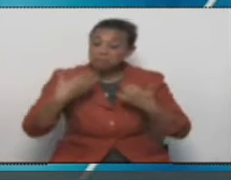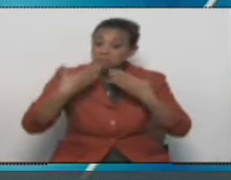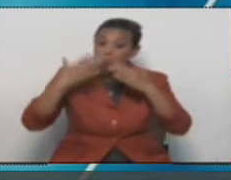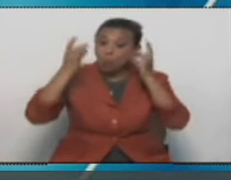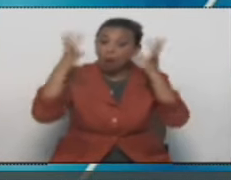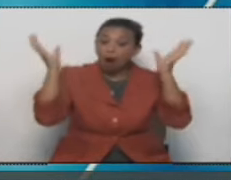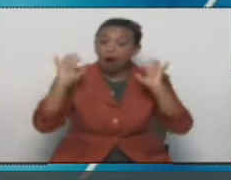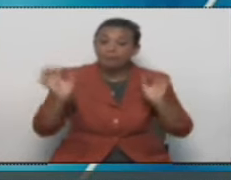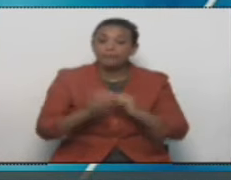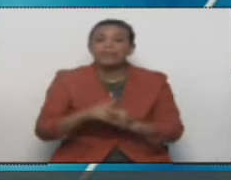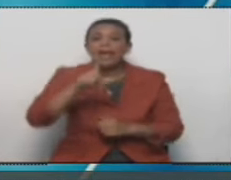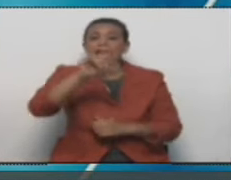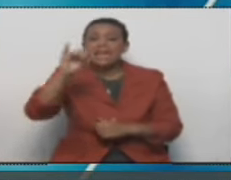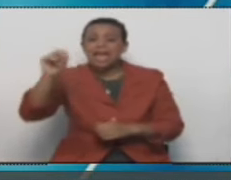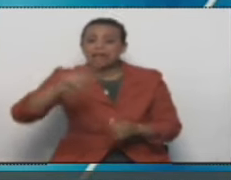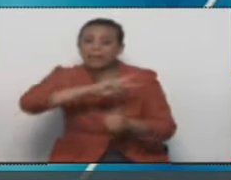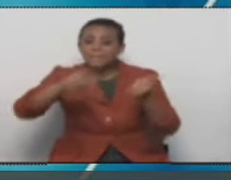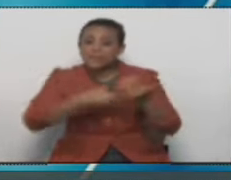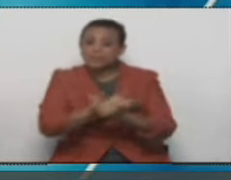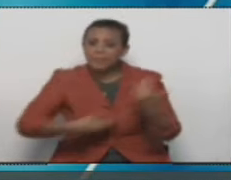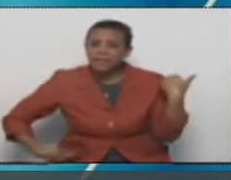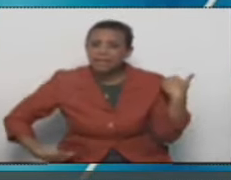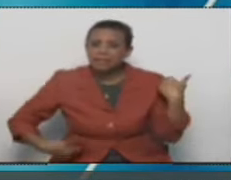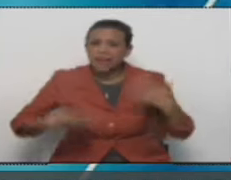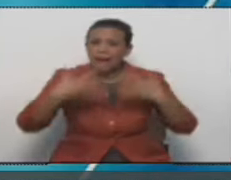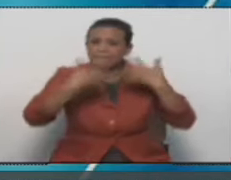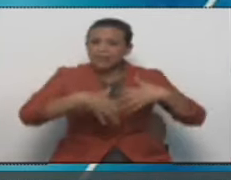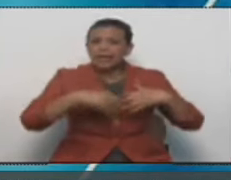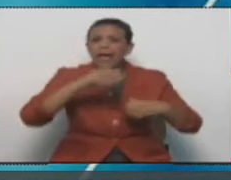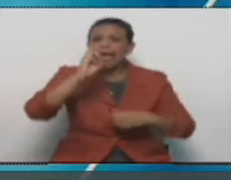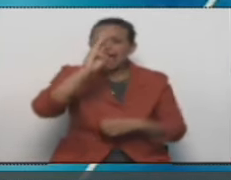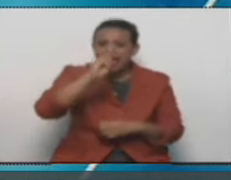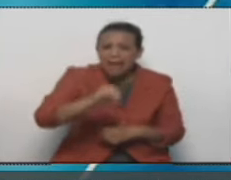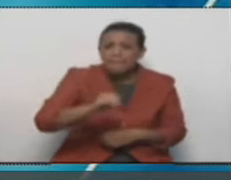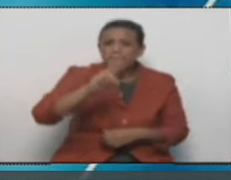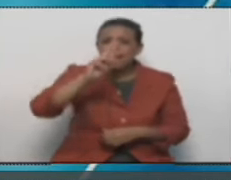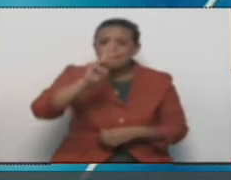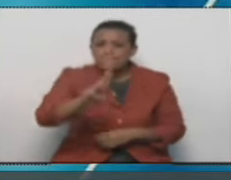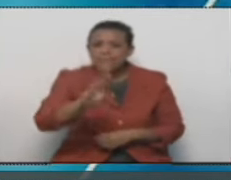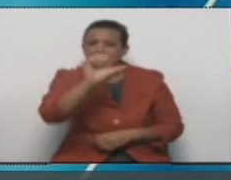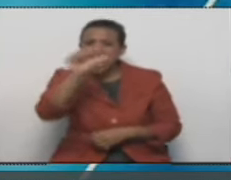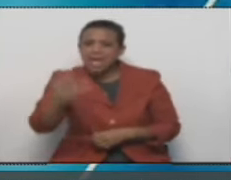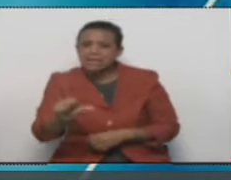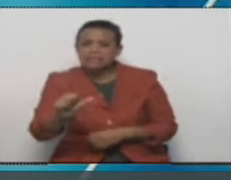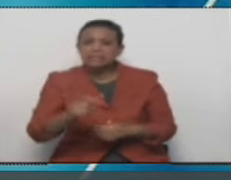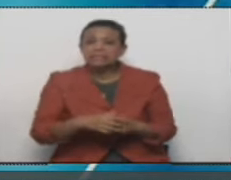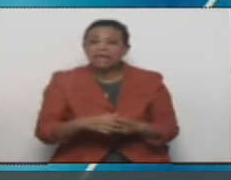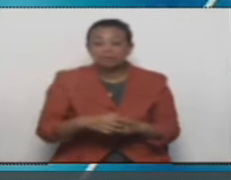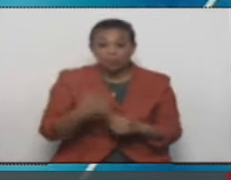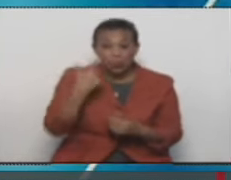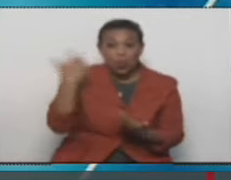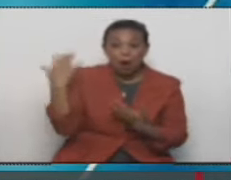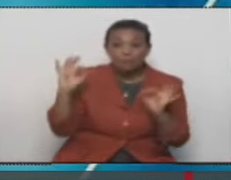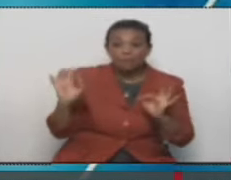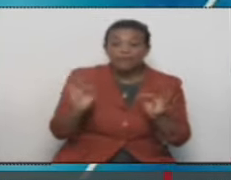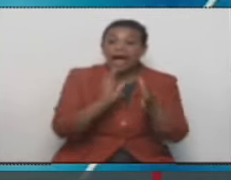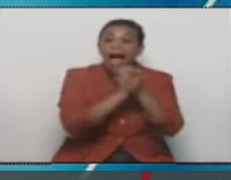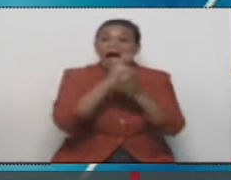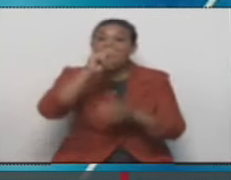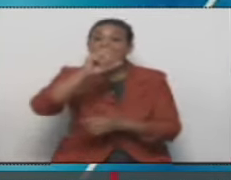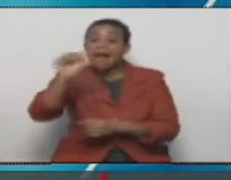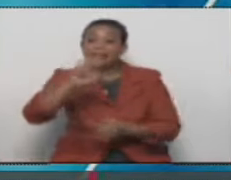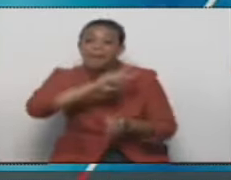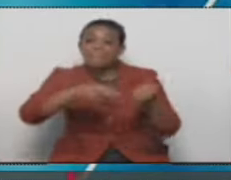Liliana Rivas, vicepresidenta de MDS Telecom. Mira, juventud. Ana Michelle Reyes,